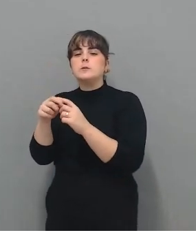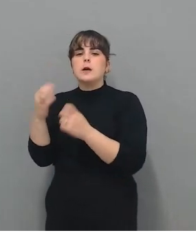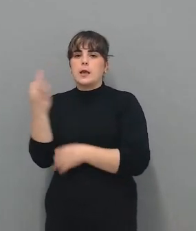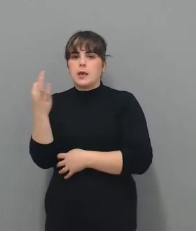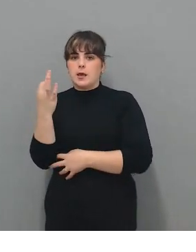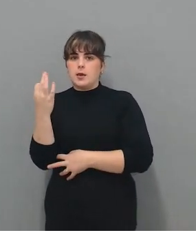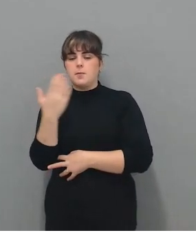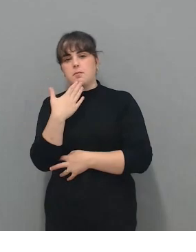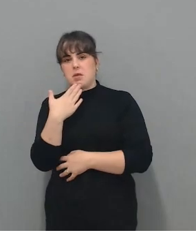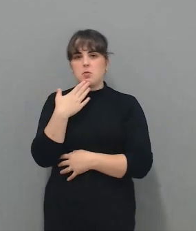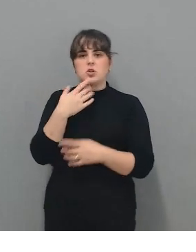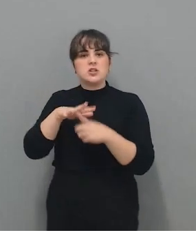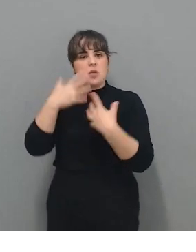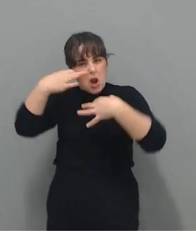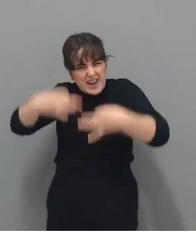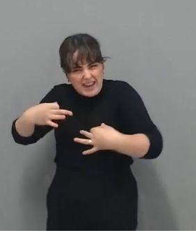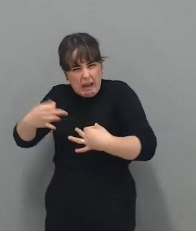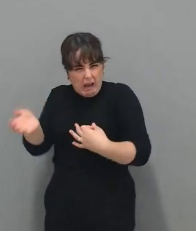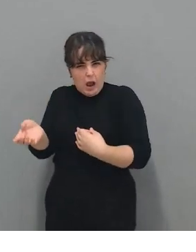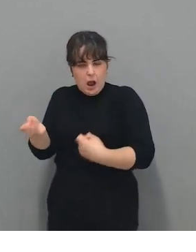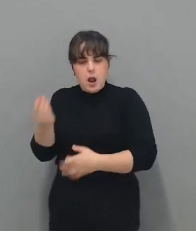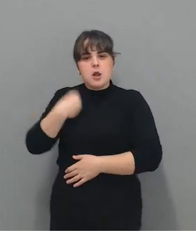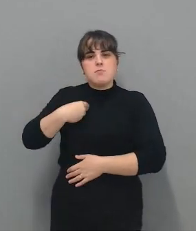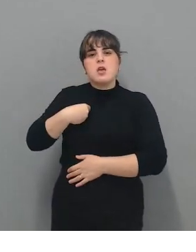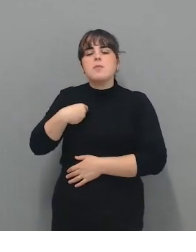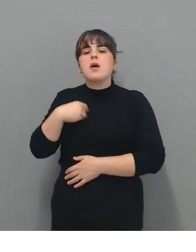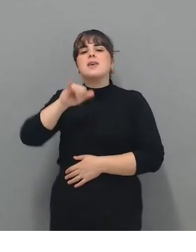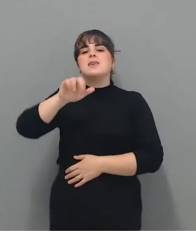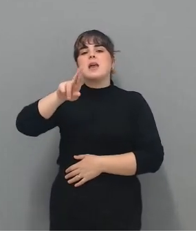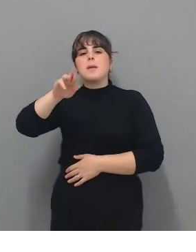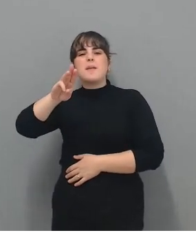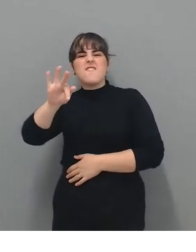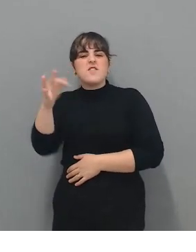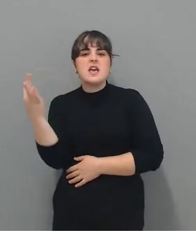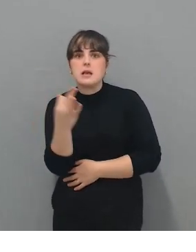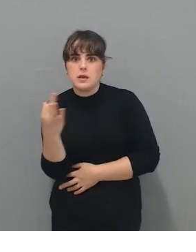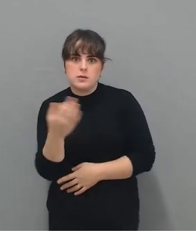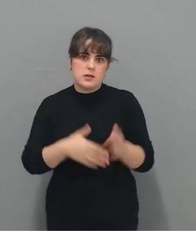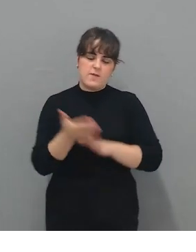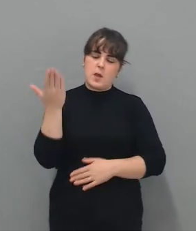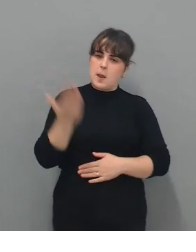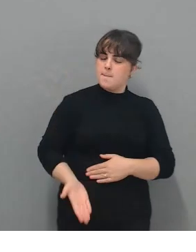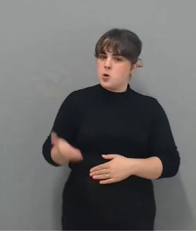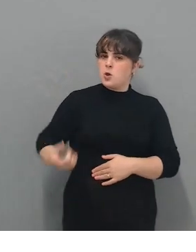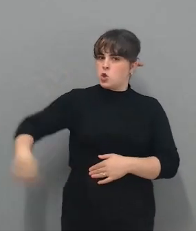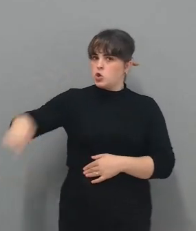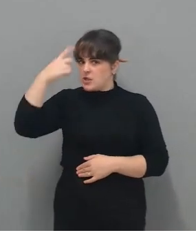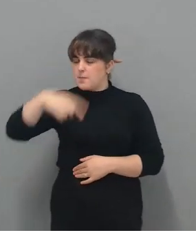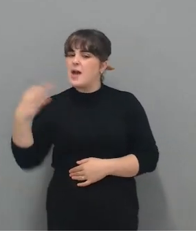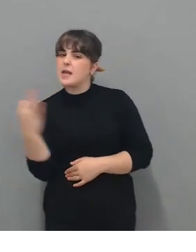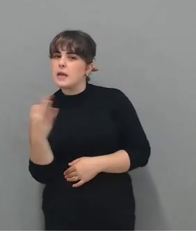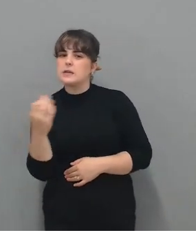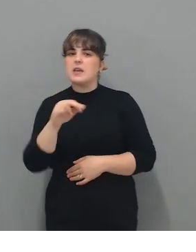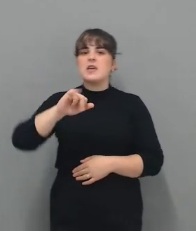barro. Que los chicos sepan qué es el IRPF. Es importante que los chicos sepan qué es el IRPF, qué es el IVA.